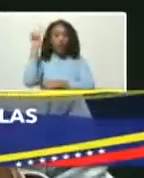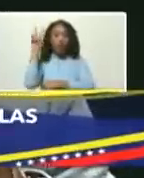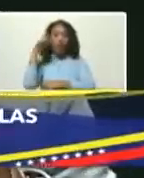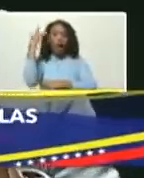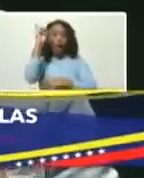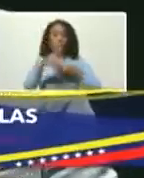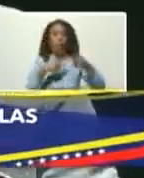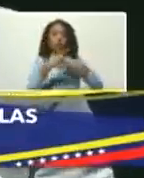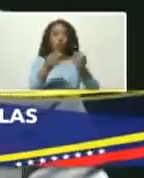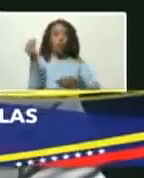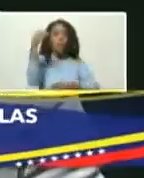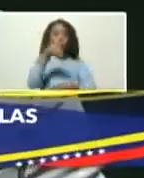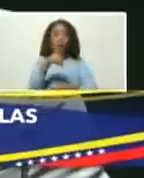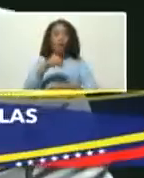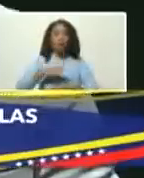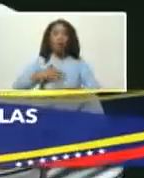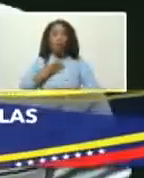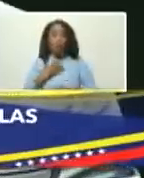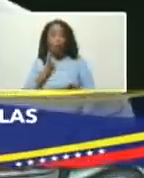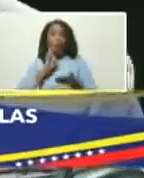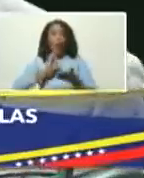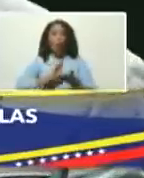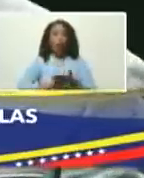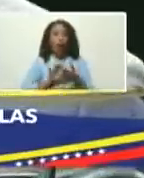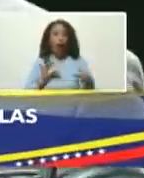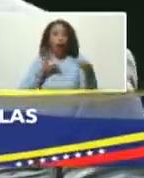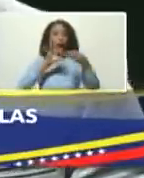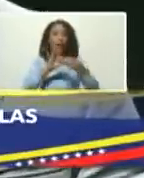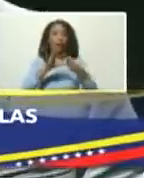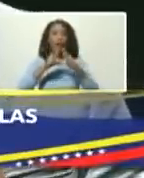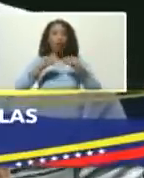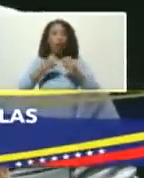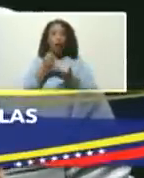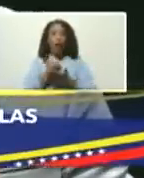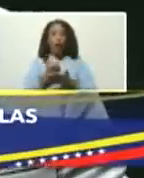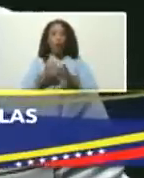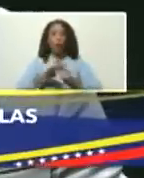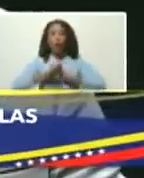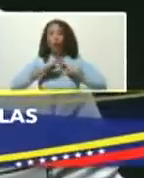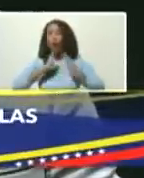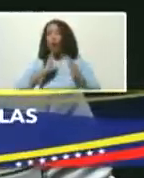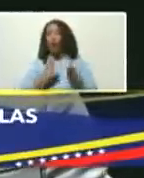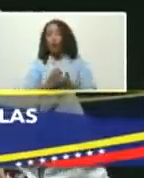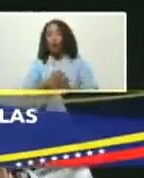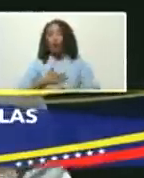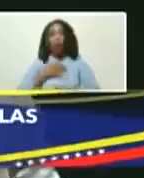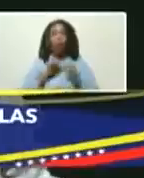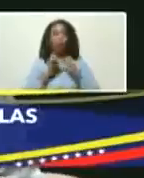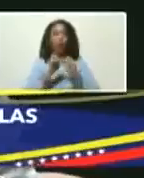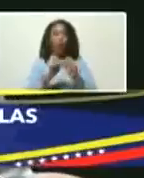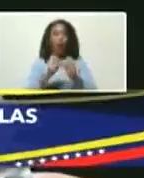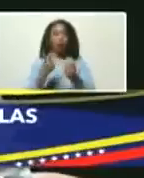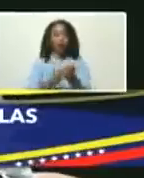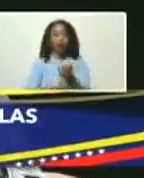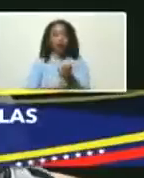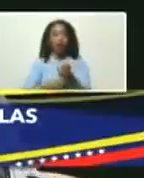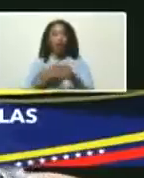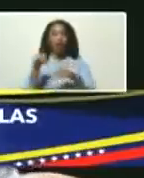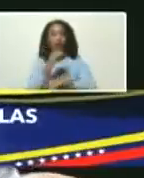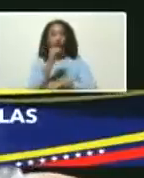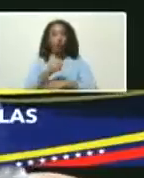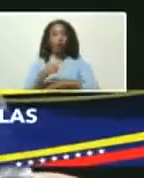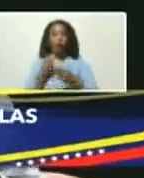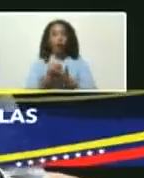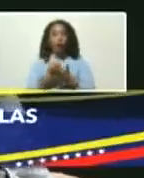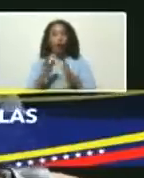produciendo más que podemos colocar en alianza con todas las economías del mundo que podemos seguir hermanándonos con las zonas económicas que